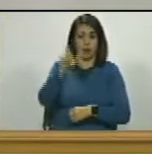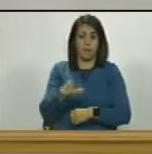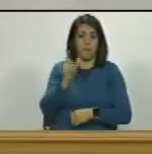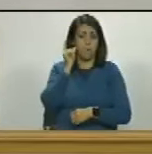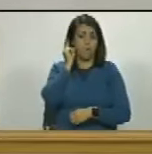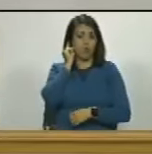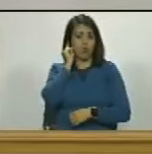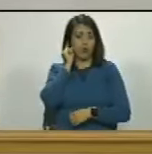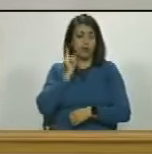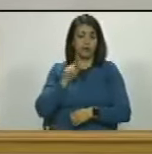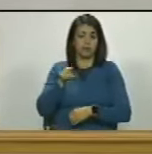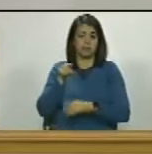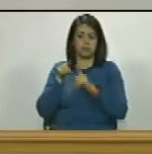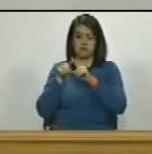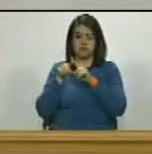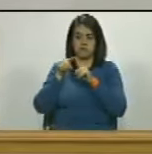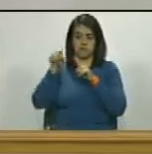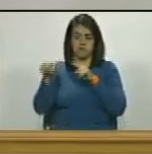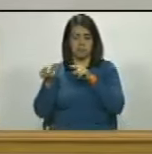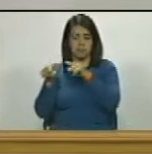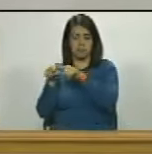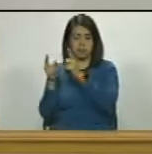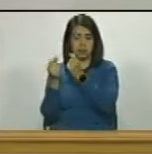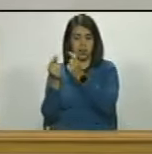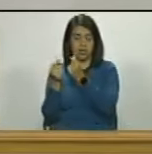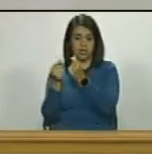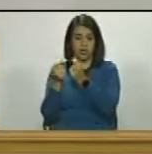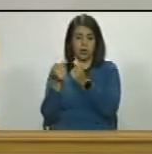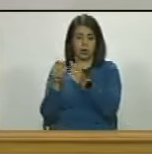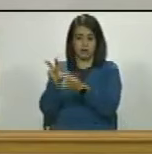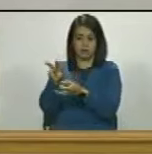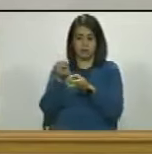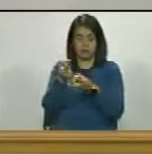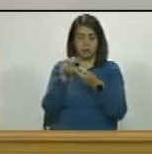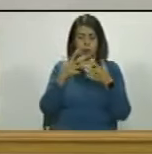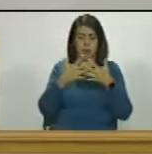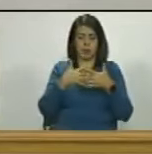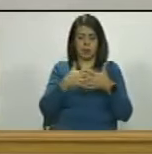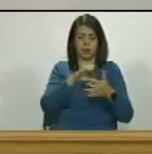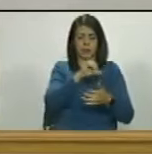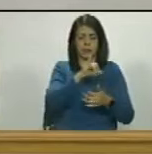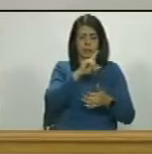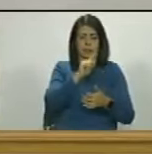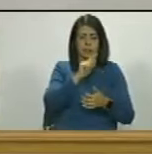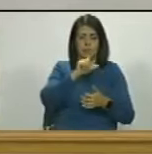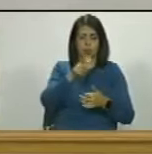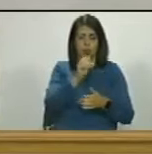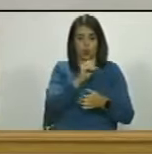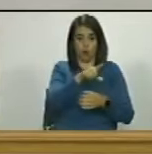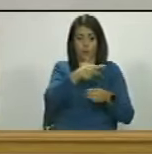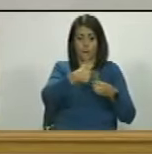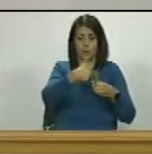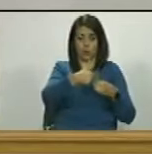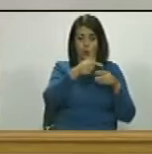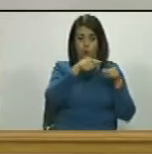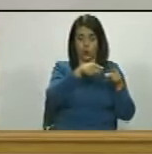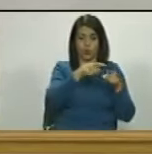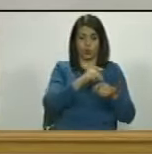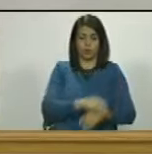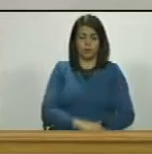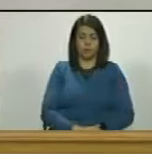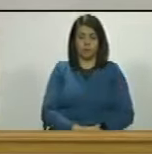usufructa los recursos de las ganancias de la empresa Citgo Petroleum Corporation que